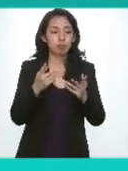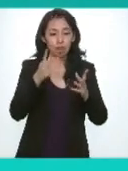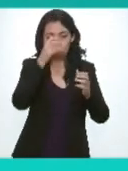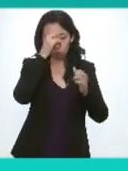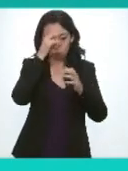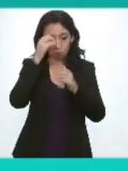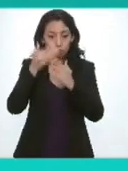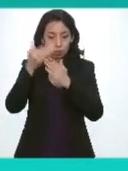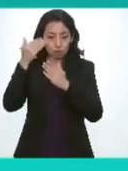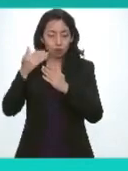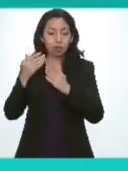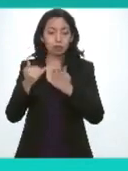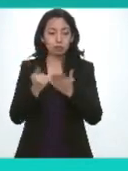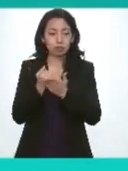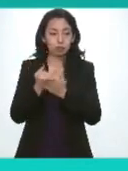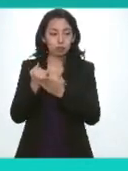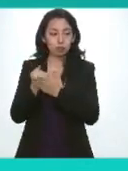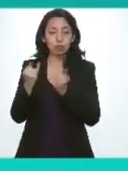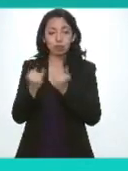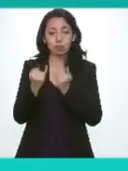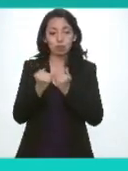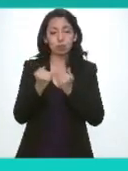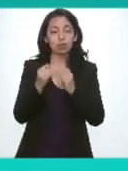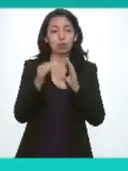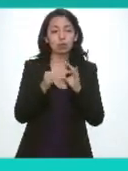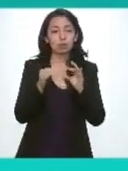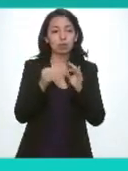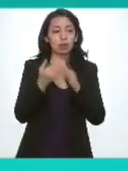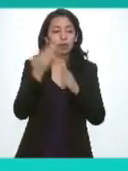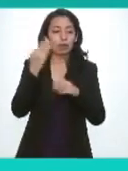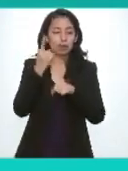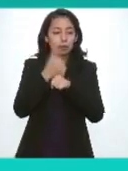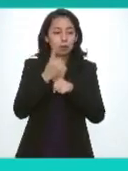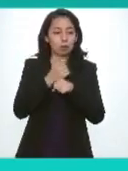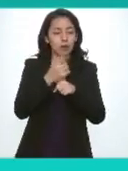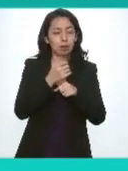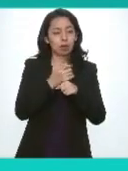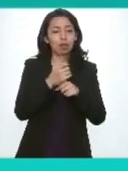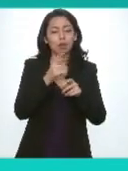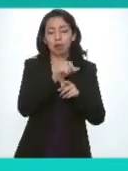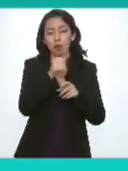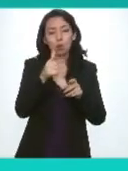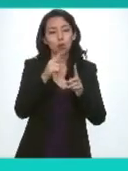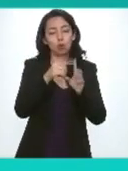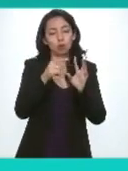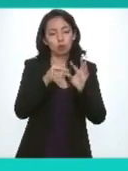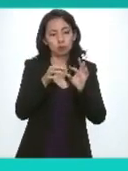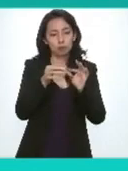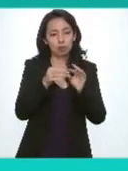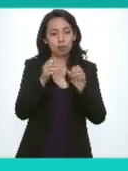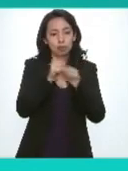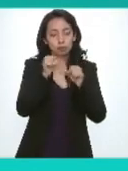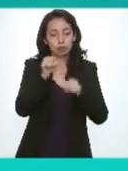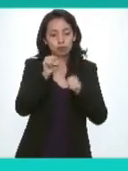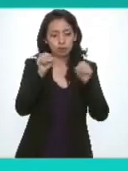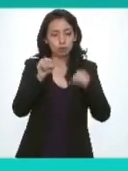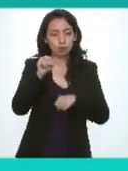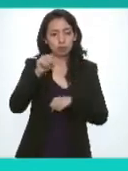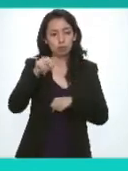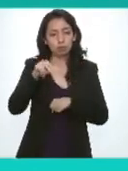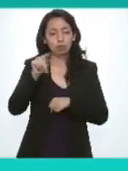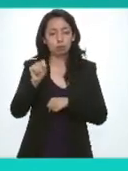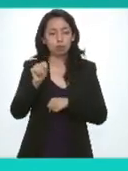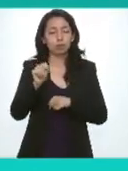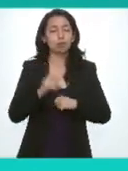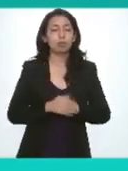de la sesión anterior y en seguimiento de la primera sesión extraordinaria del consejo nacional del sistema nacional de transparencia acceso a la